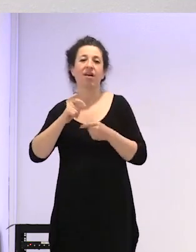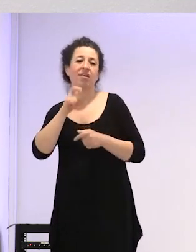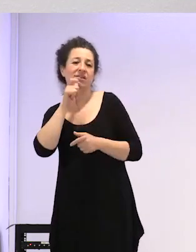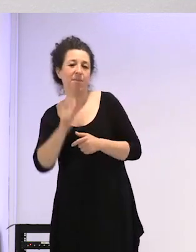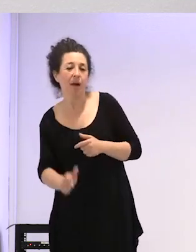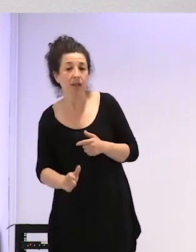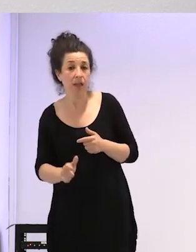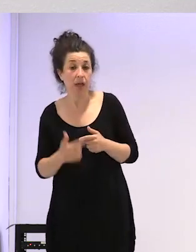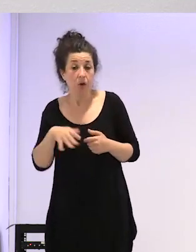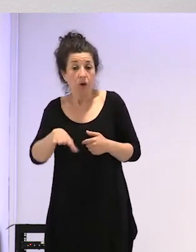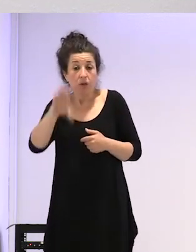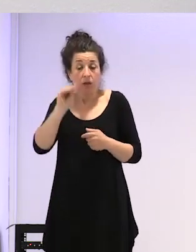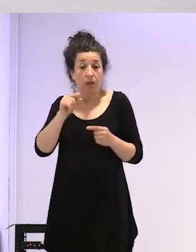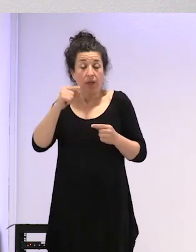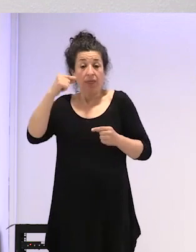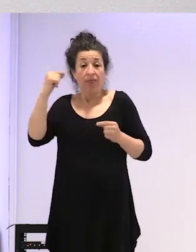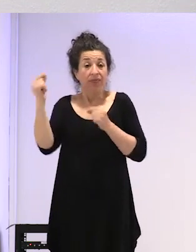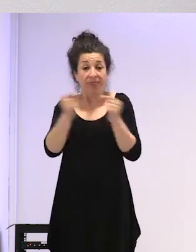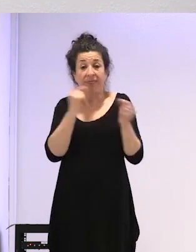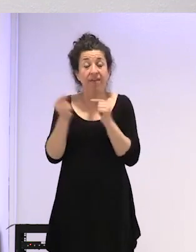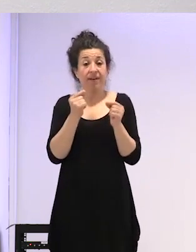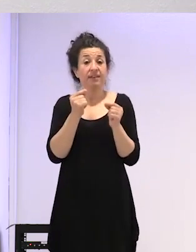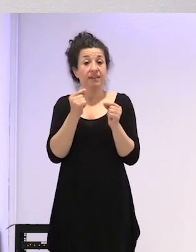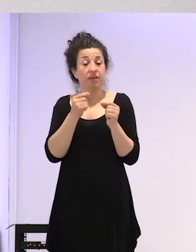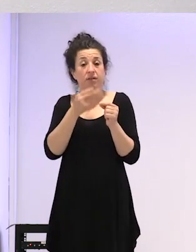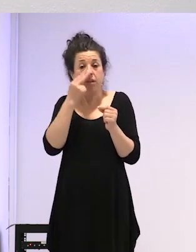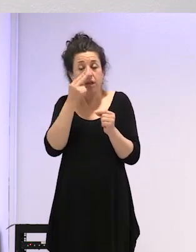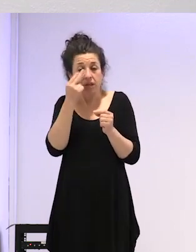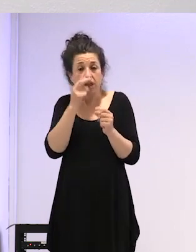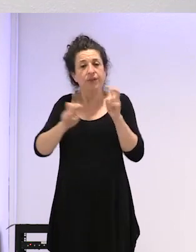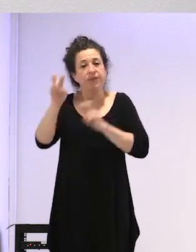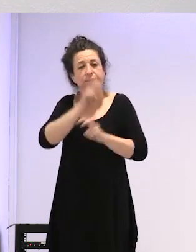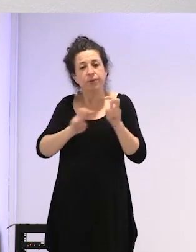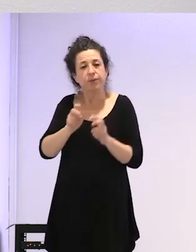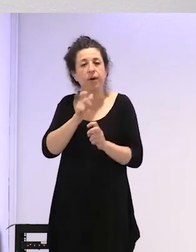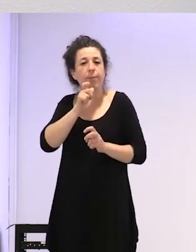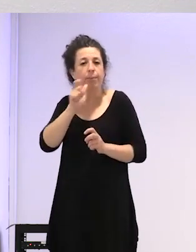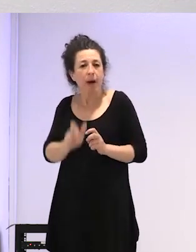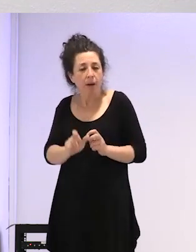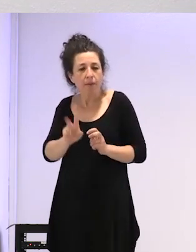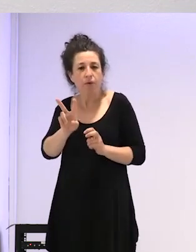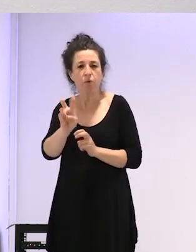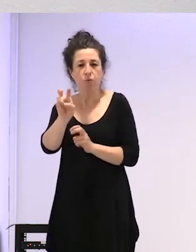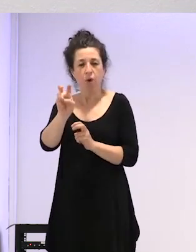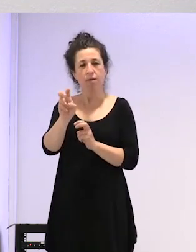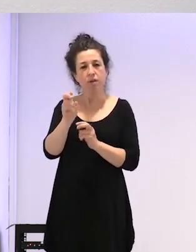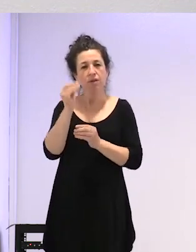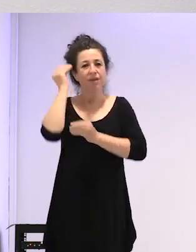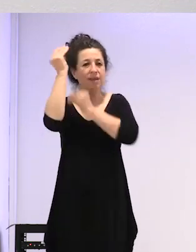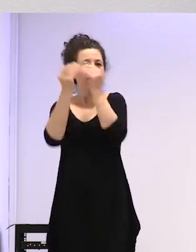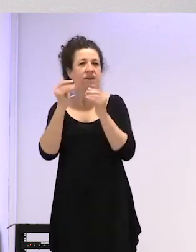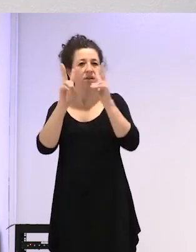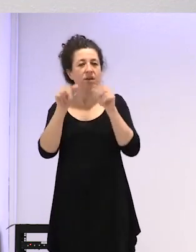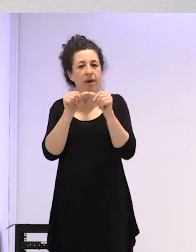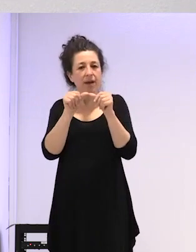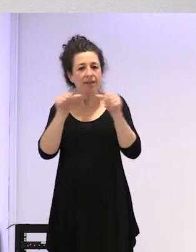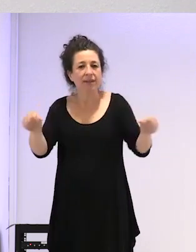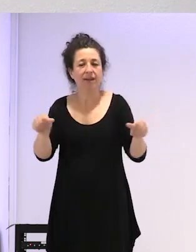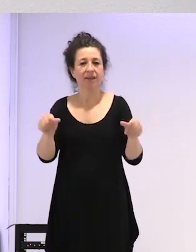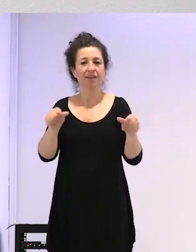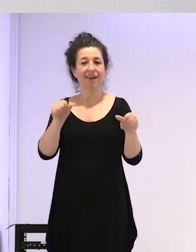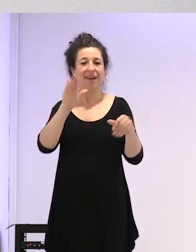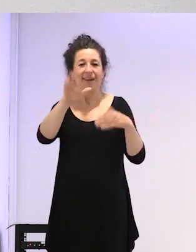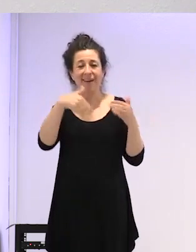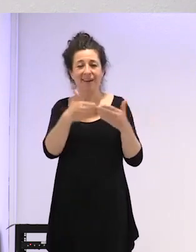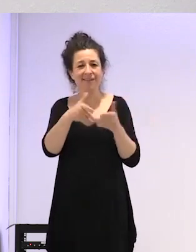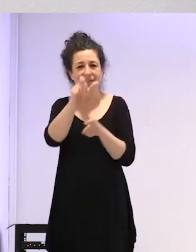que es un debate muy interesante el de ir buscando nuevas palabras el de reflexionar sobre etiquetas que incluso las personas